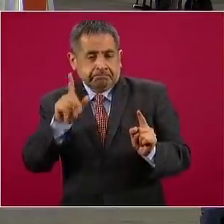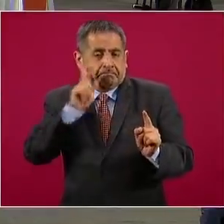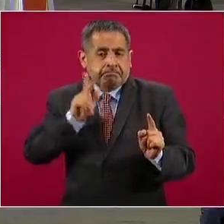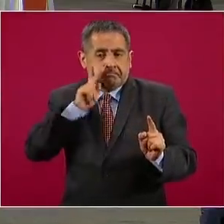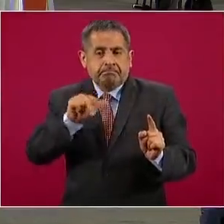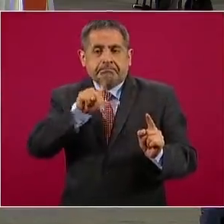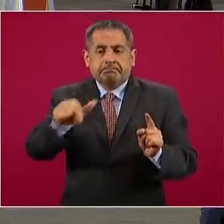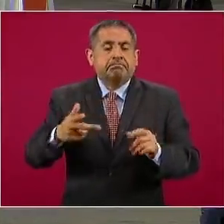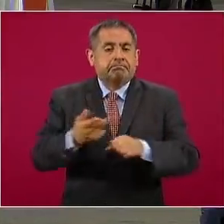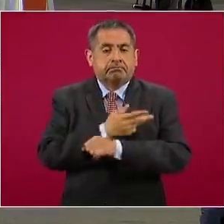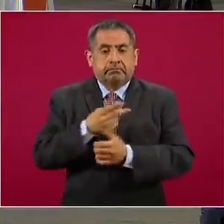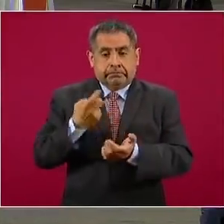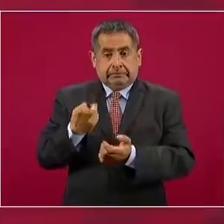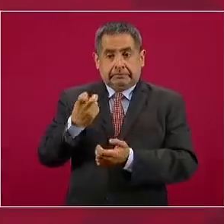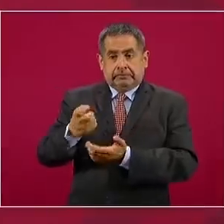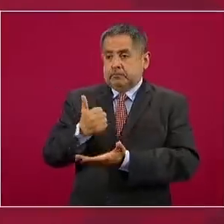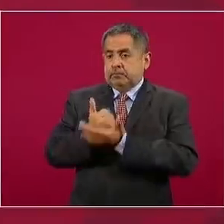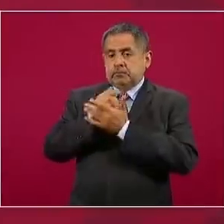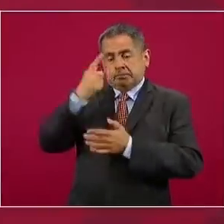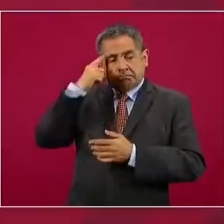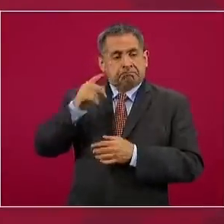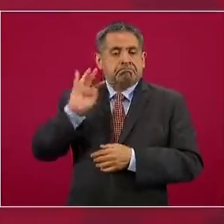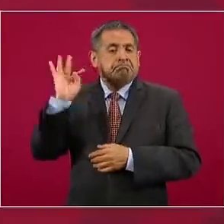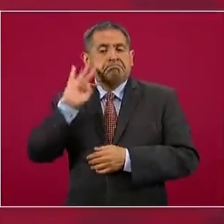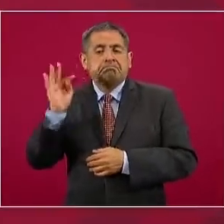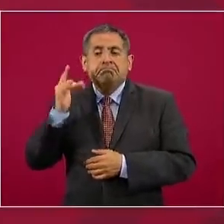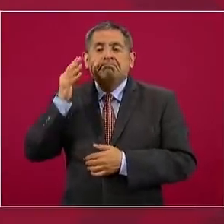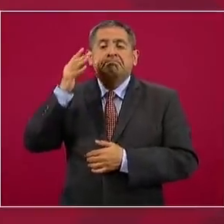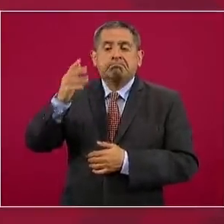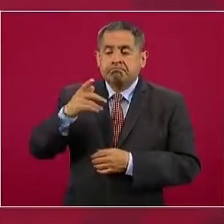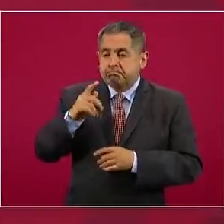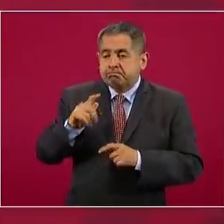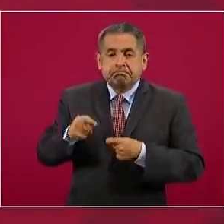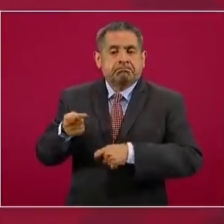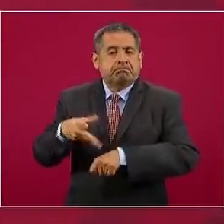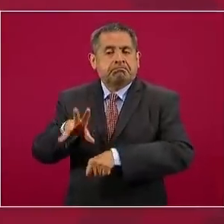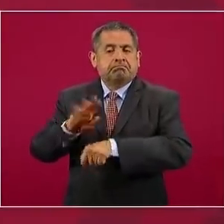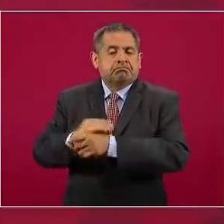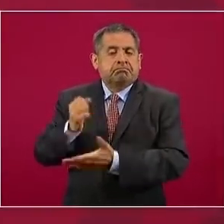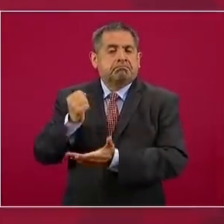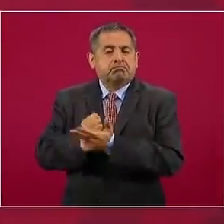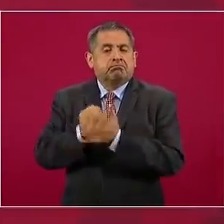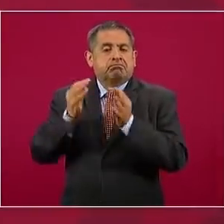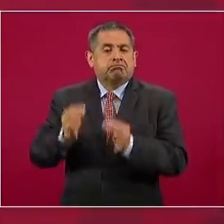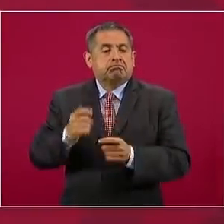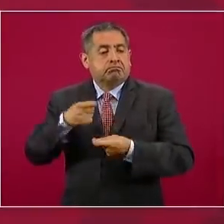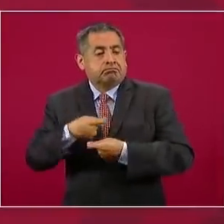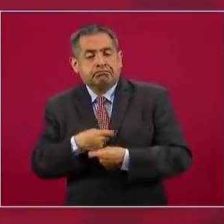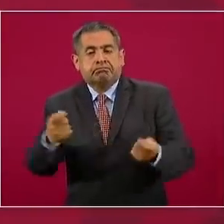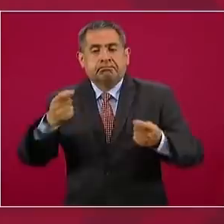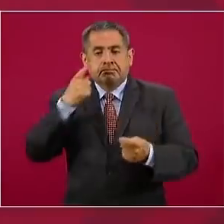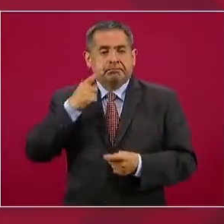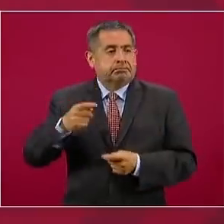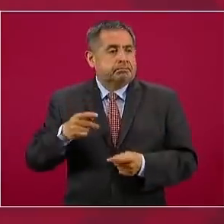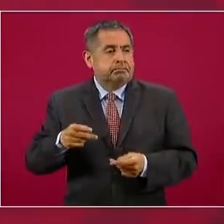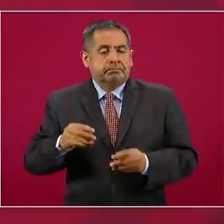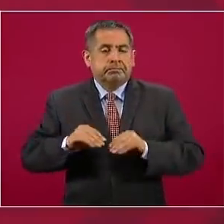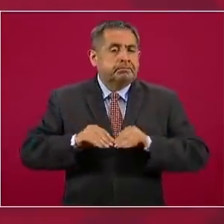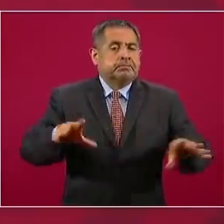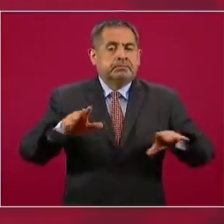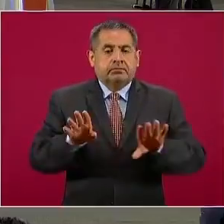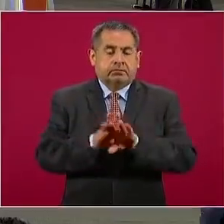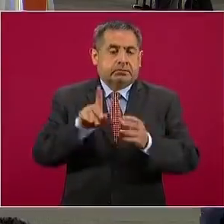momento esto ayudará al otorgamiento de la autorización de esta vacuna para su comercialización